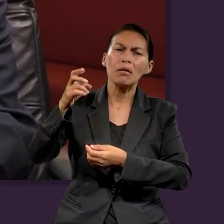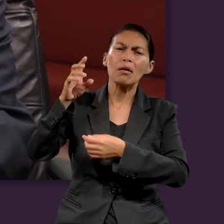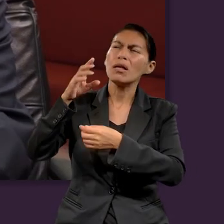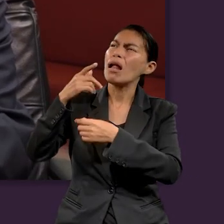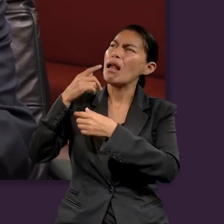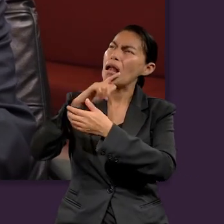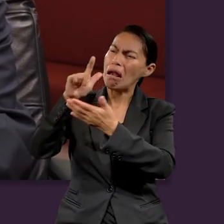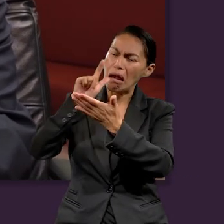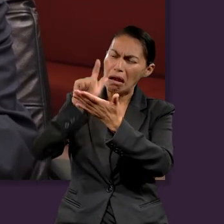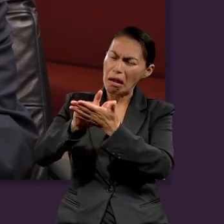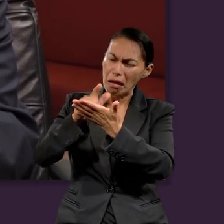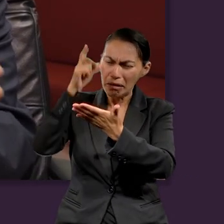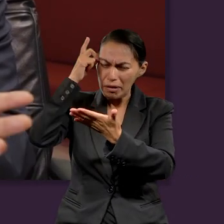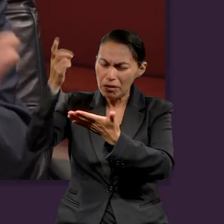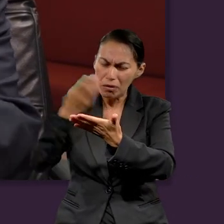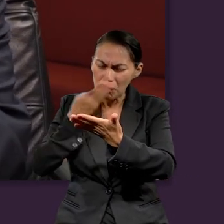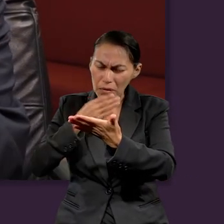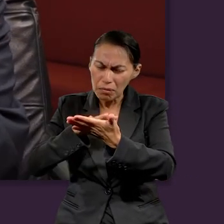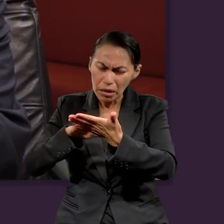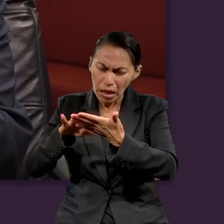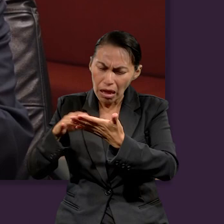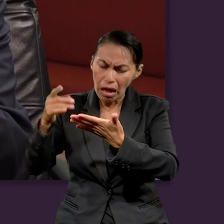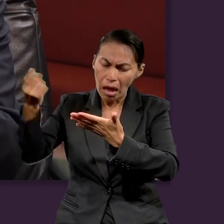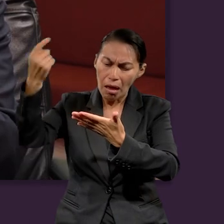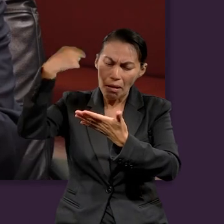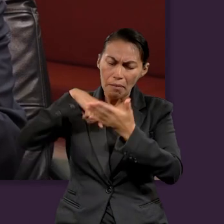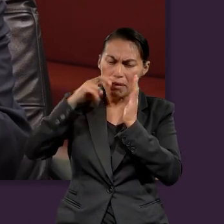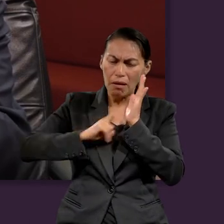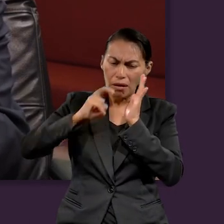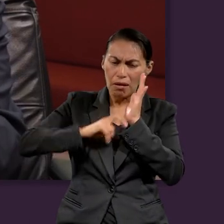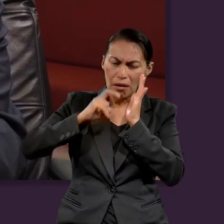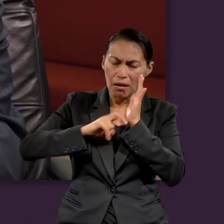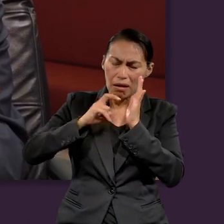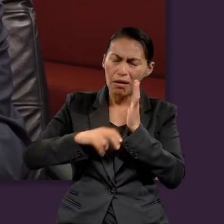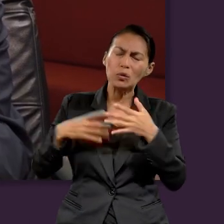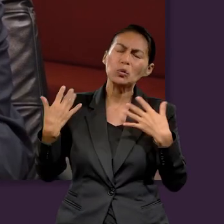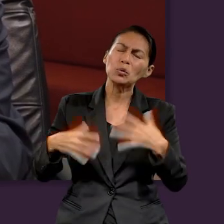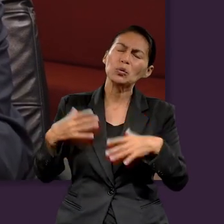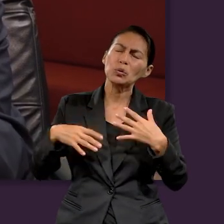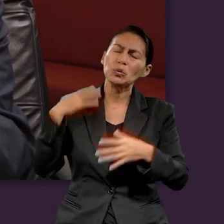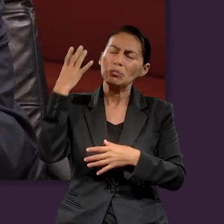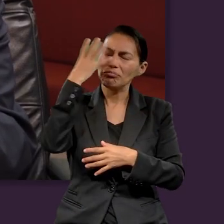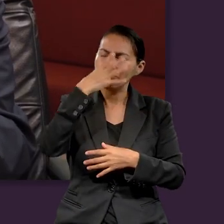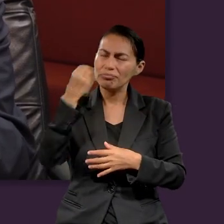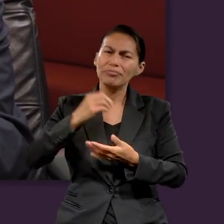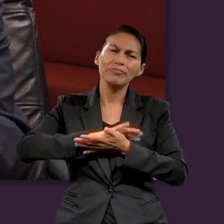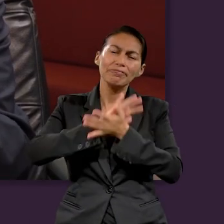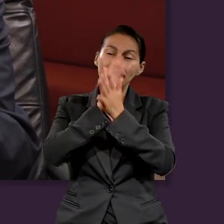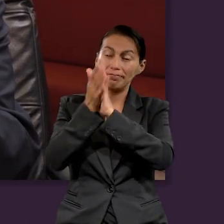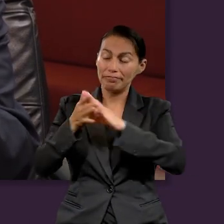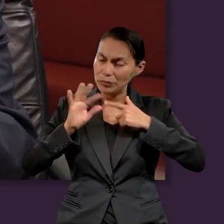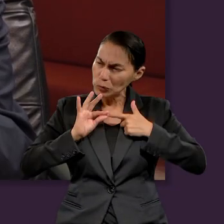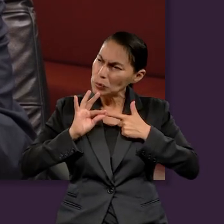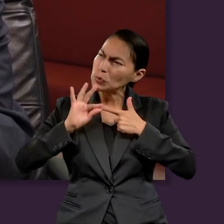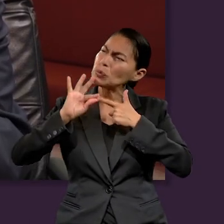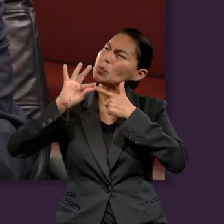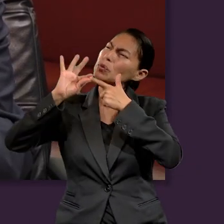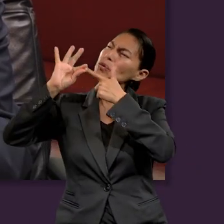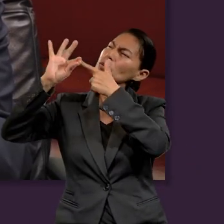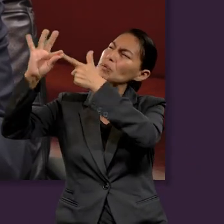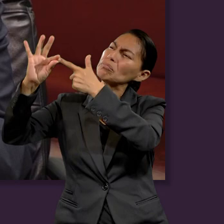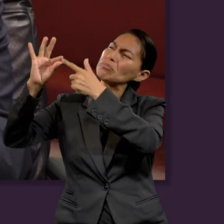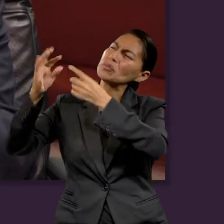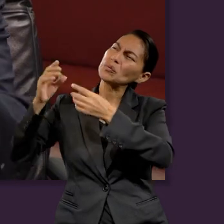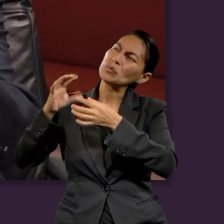dejamos que la ley de Dios y la forma en que el Señor Jesucristo la explica en los Evangelios sea aquello que conduzca nuestra